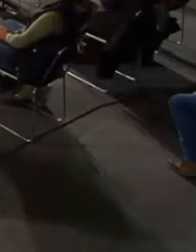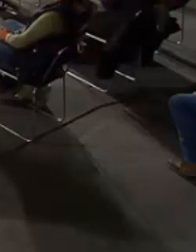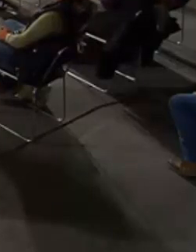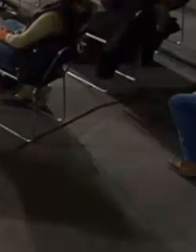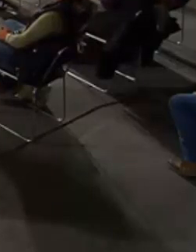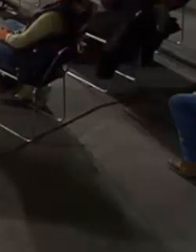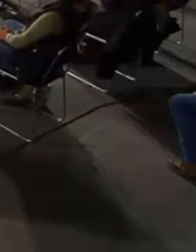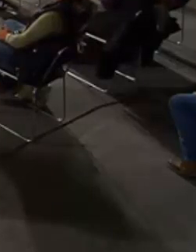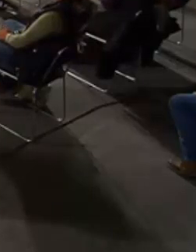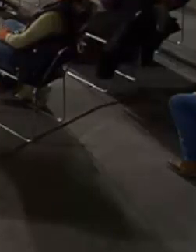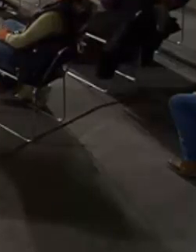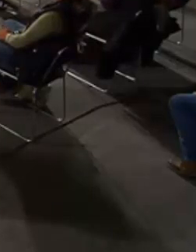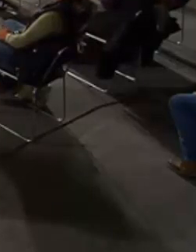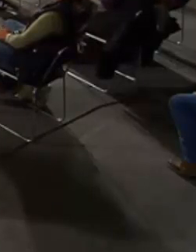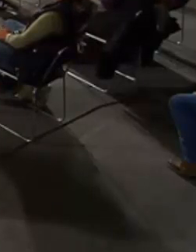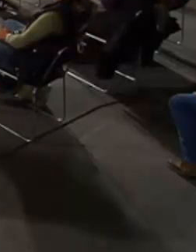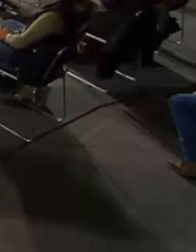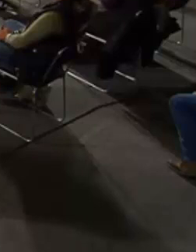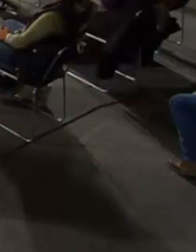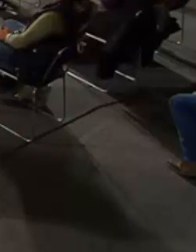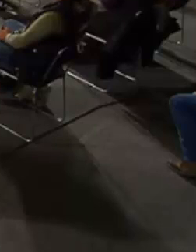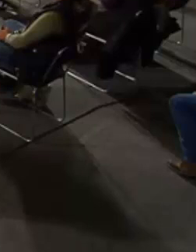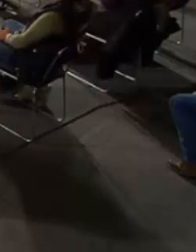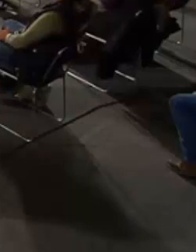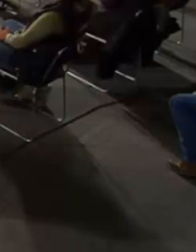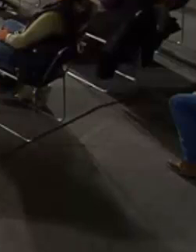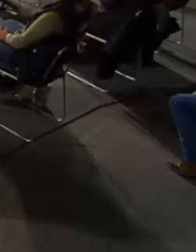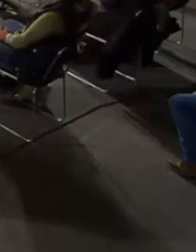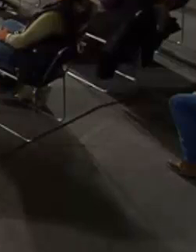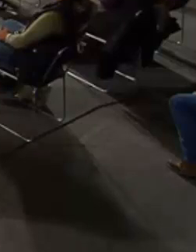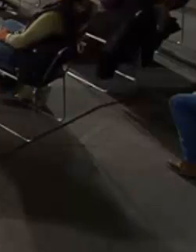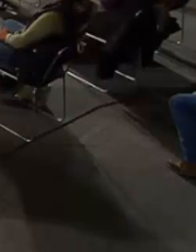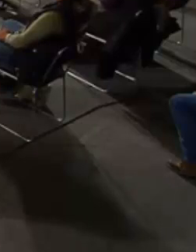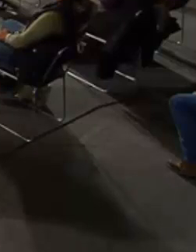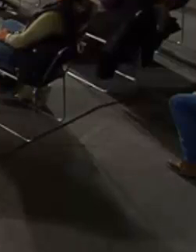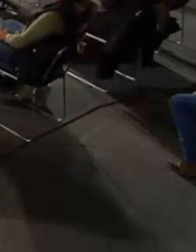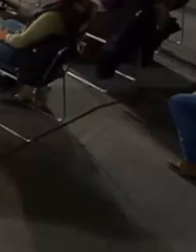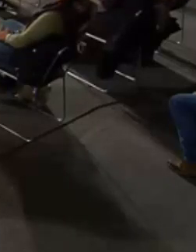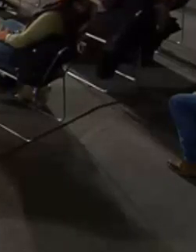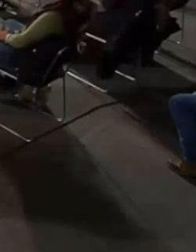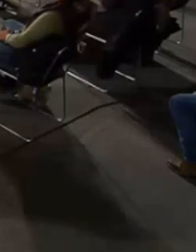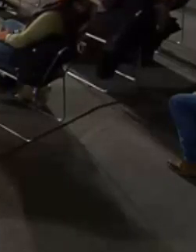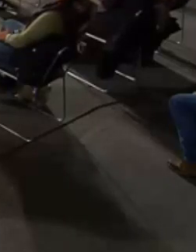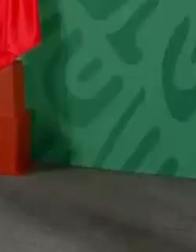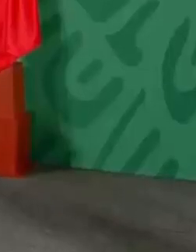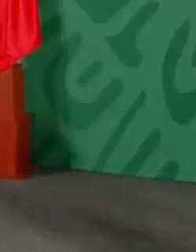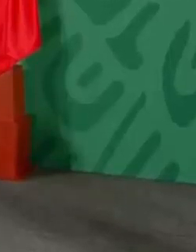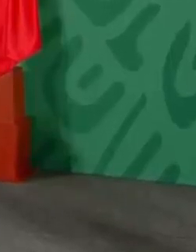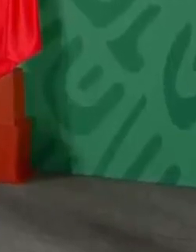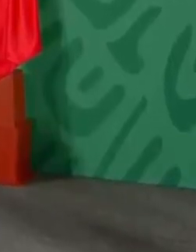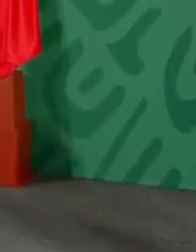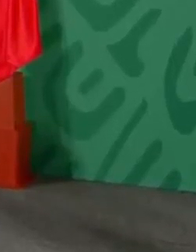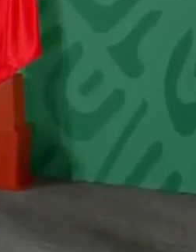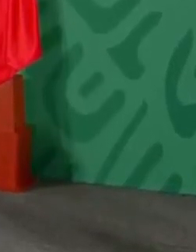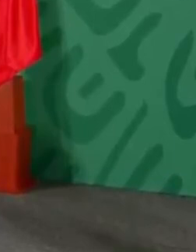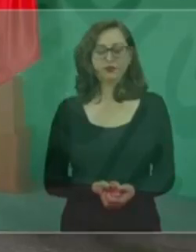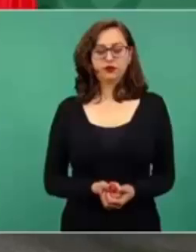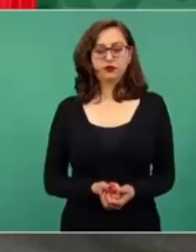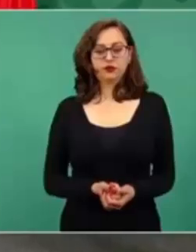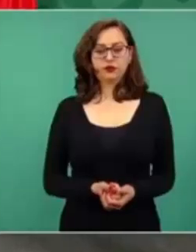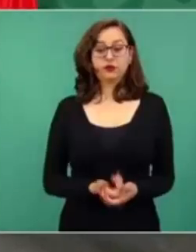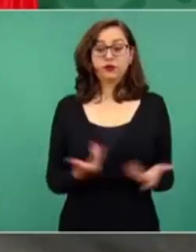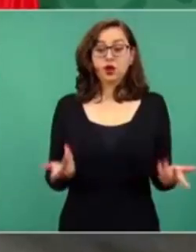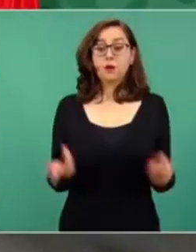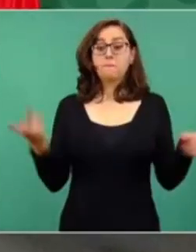que las plantas de la Comisión Federal de Electricidad generaran energía eléctrica